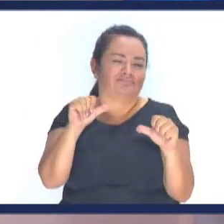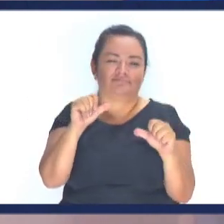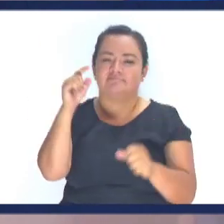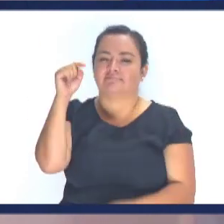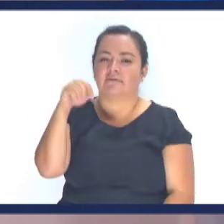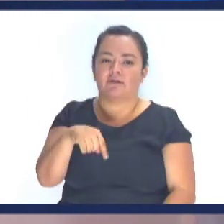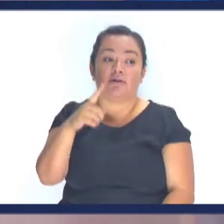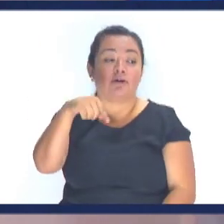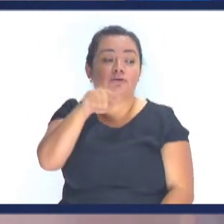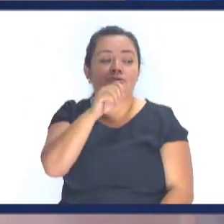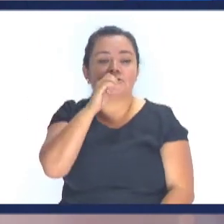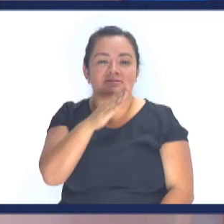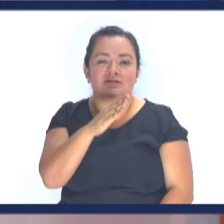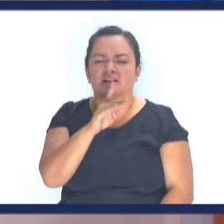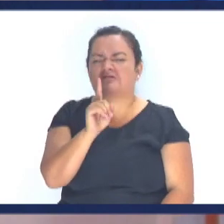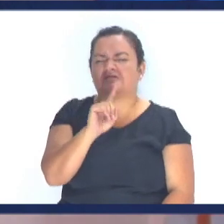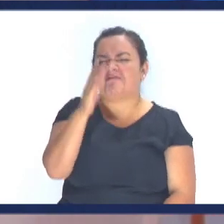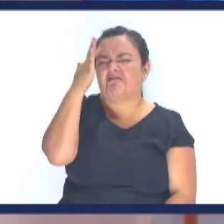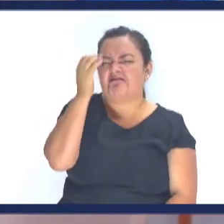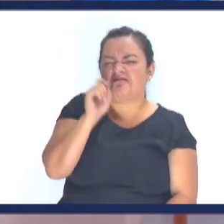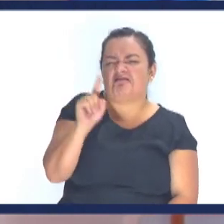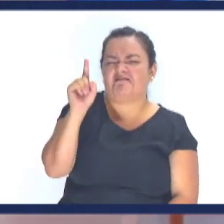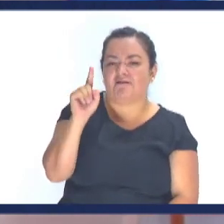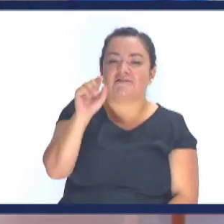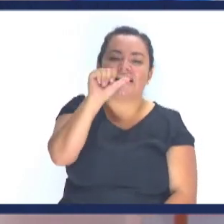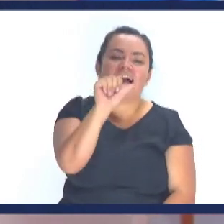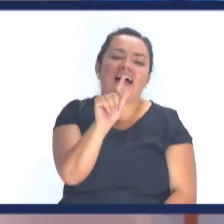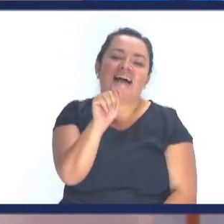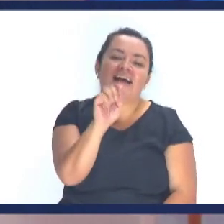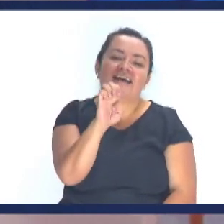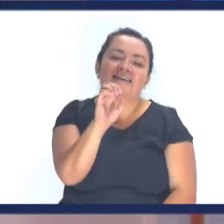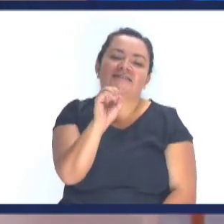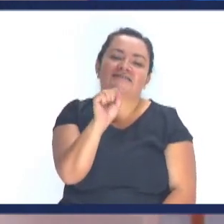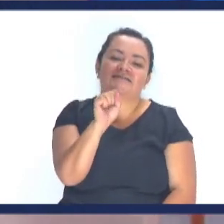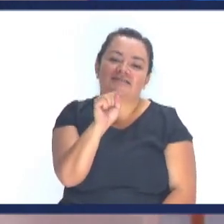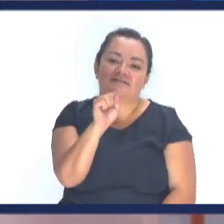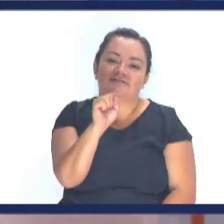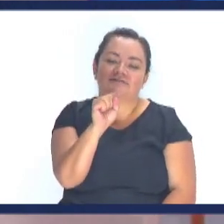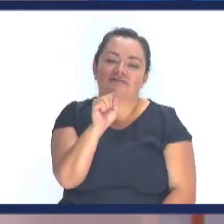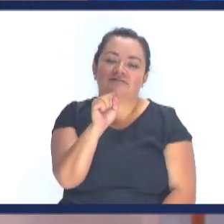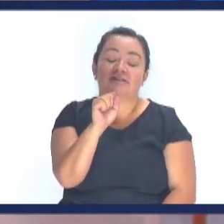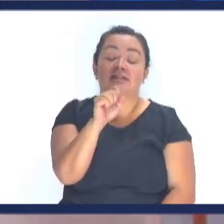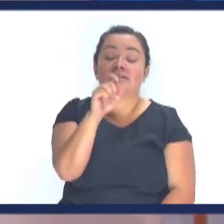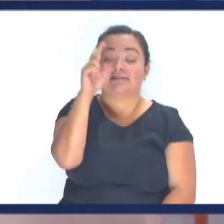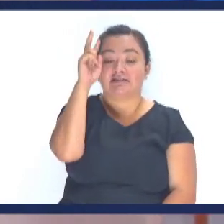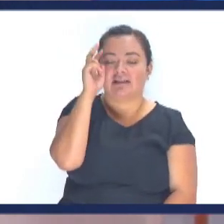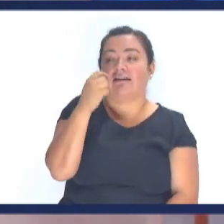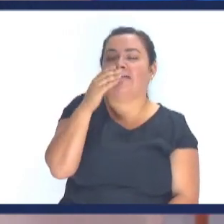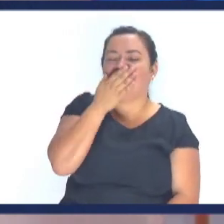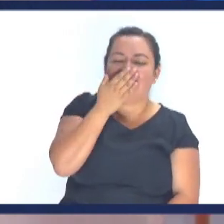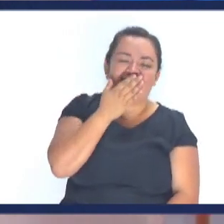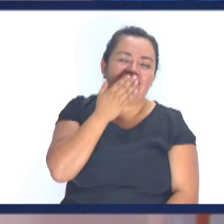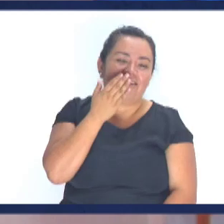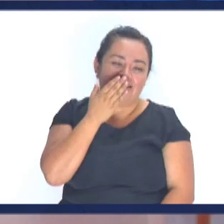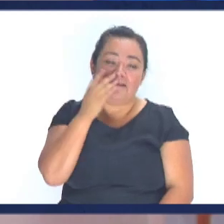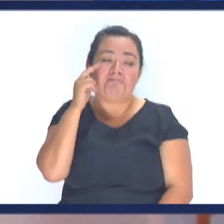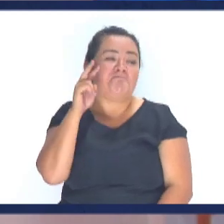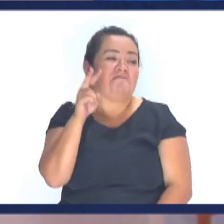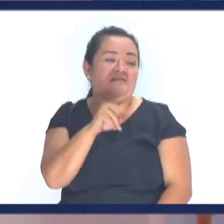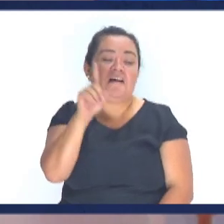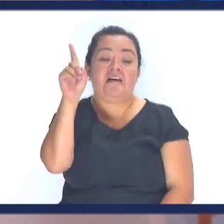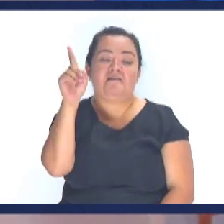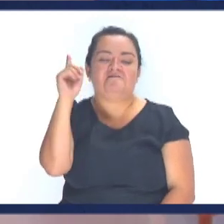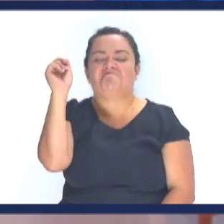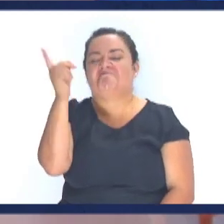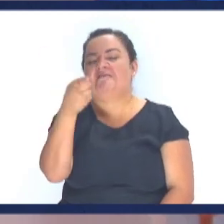los que son ateos Contrarios Que niegan la existencia de Dios O que no les gusta El concepto Están diciendo Ja ja ja Mira